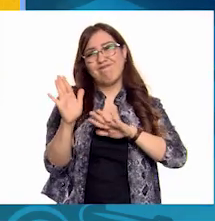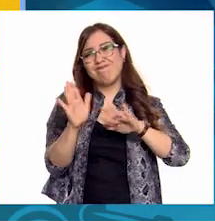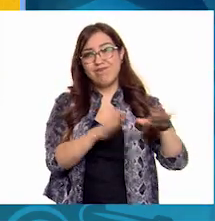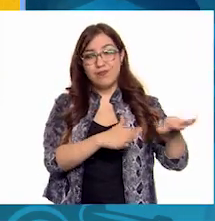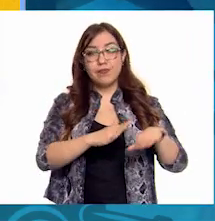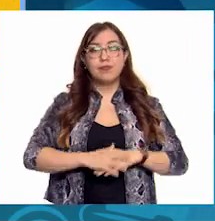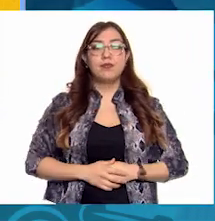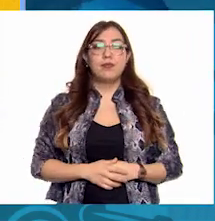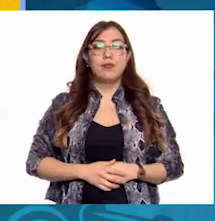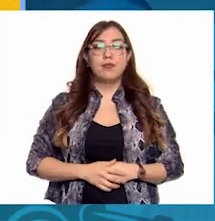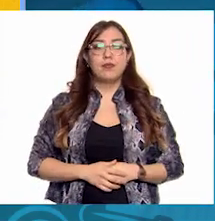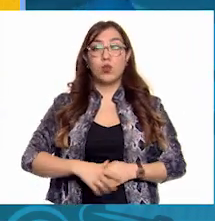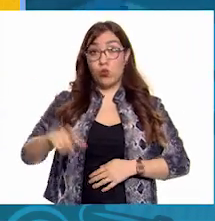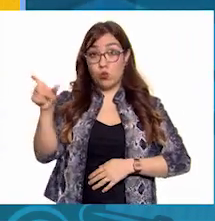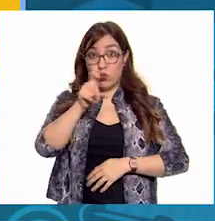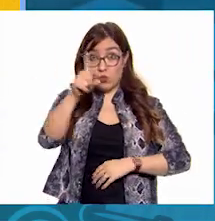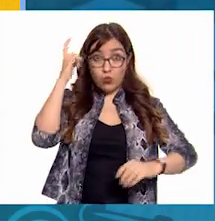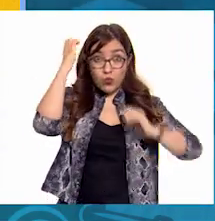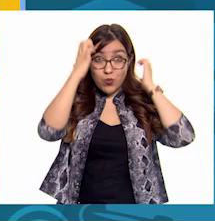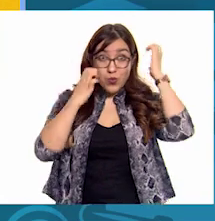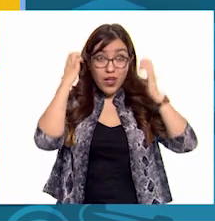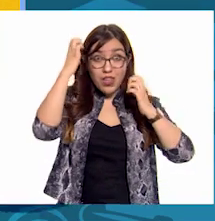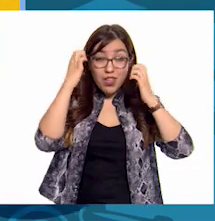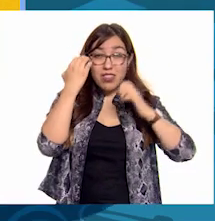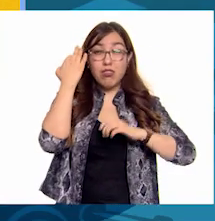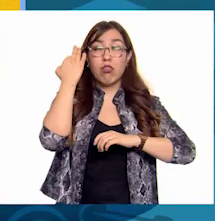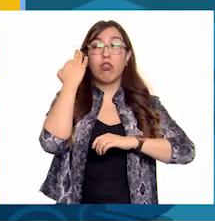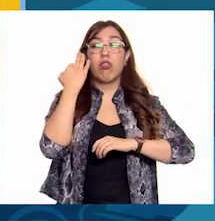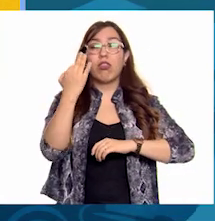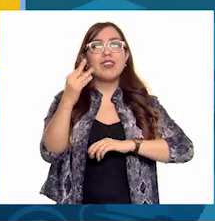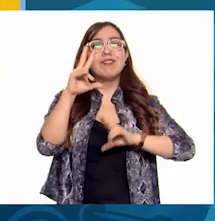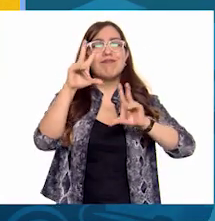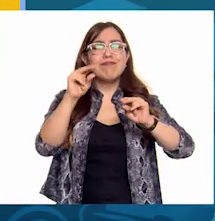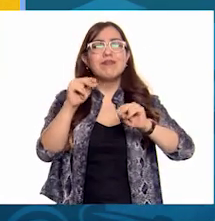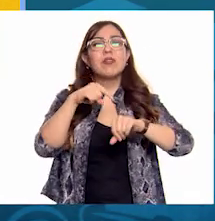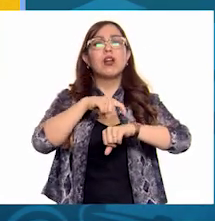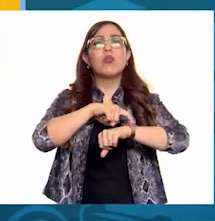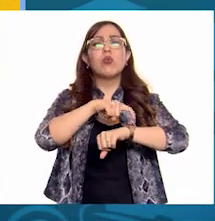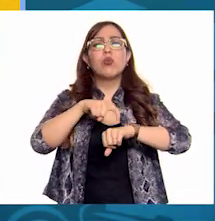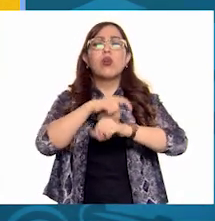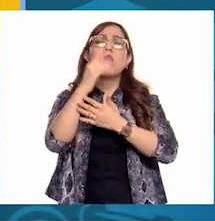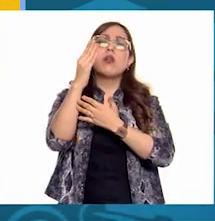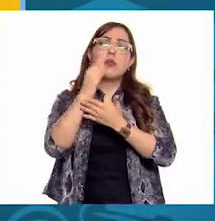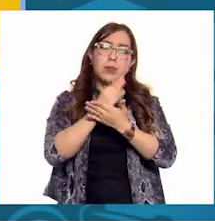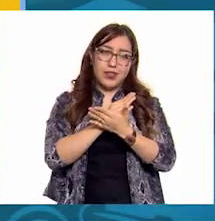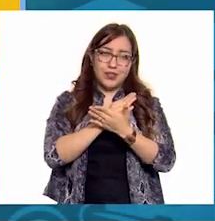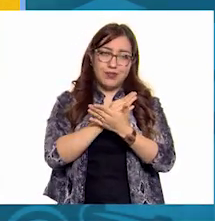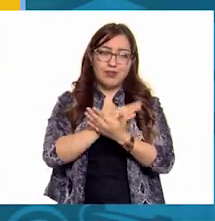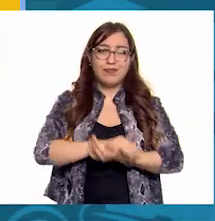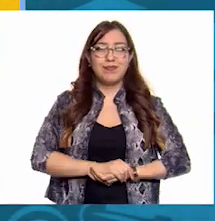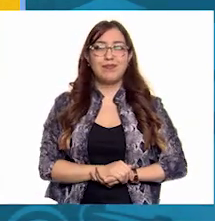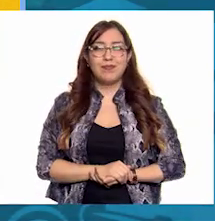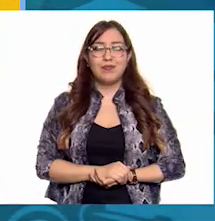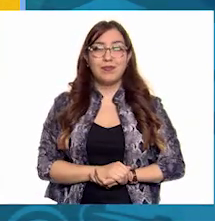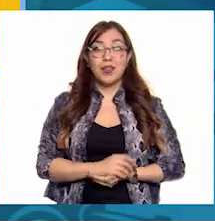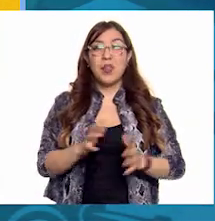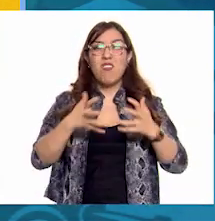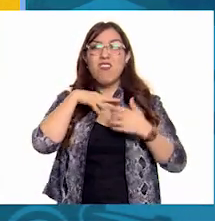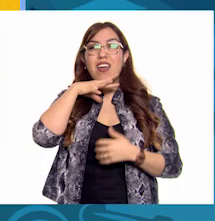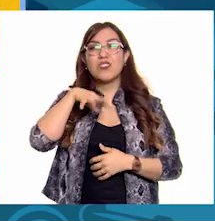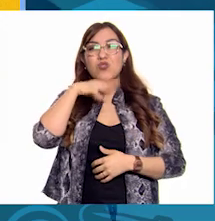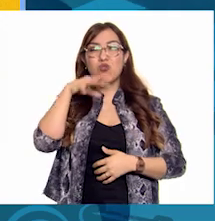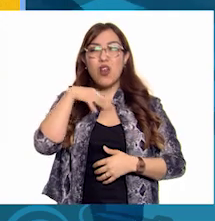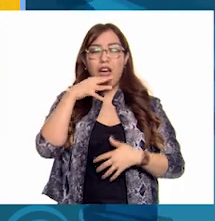tardar poco tiempo a la hora del baño para no desperdiciar agua, separar la basura.